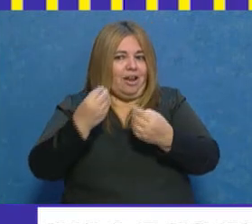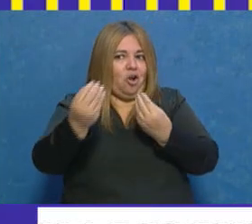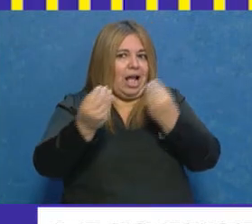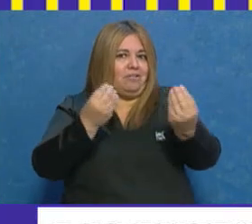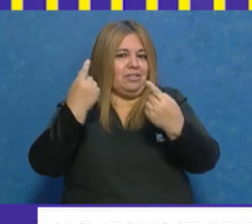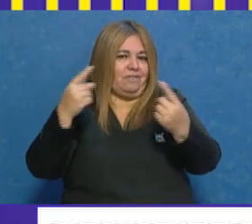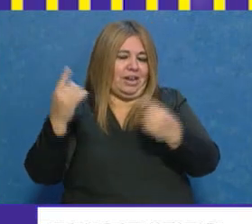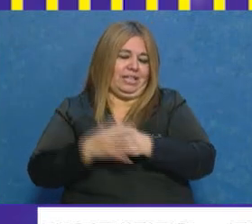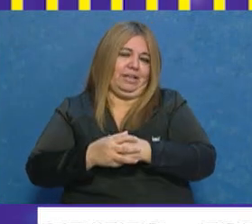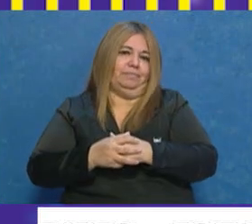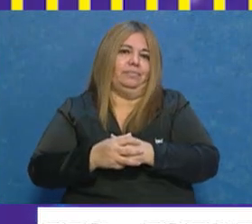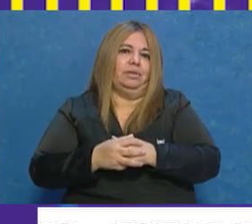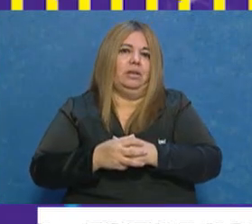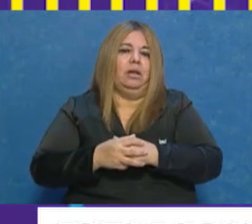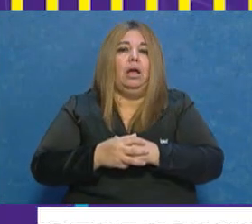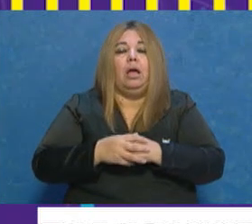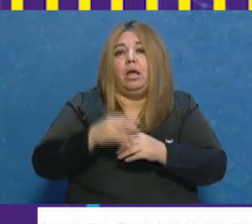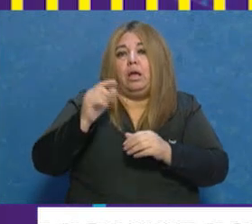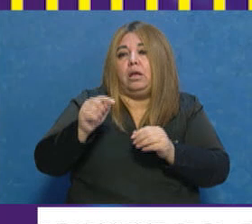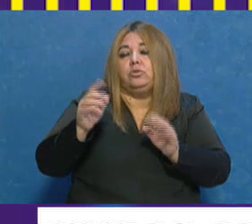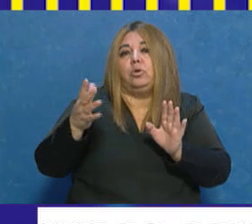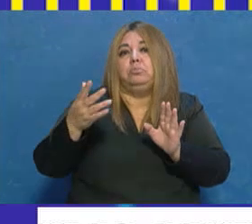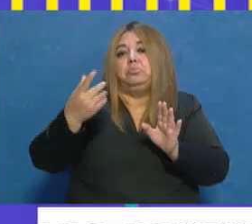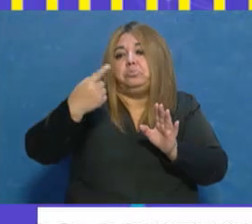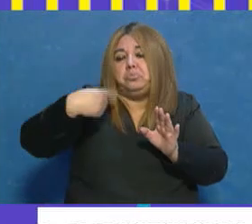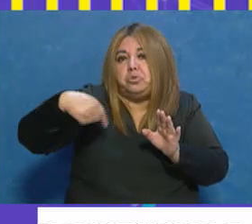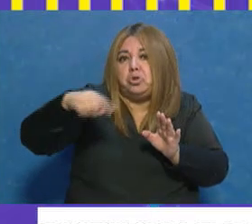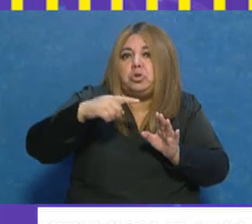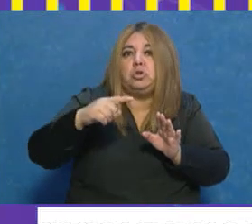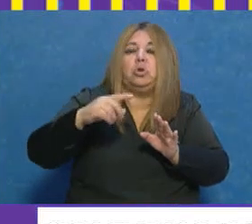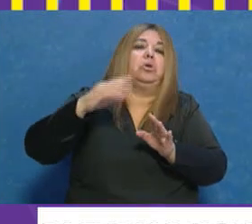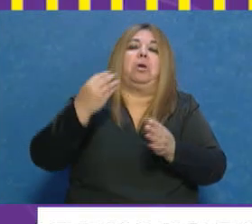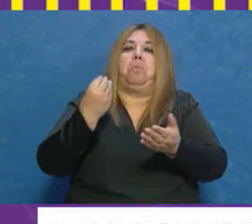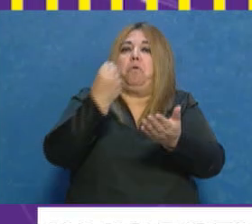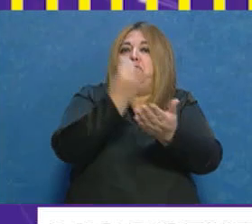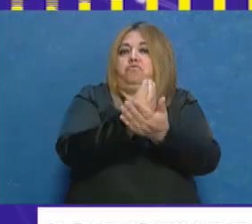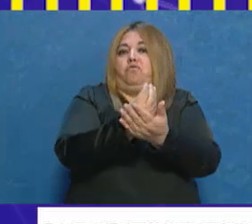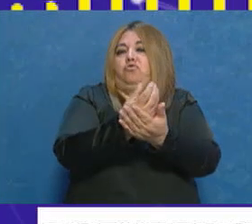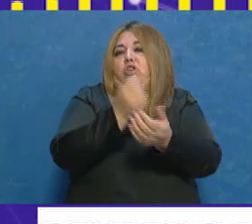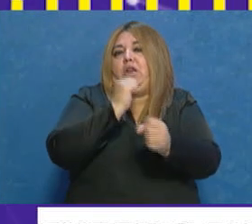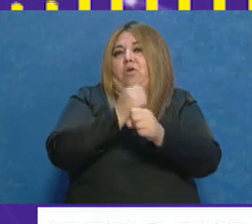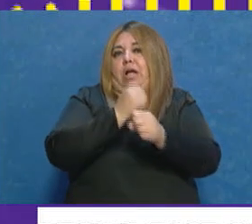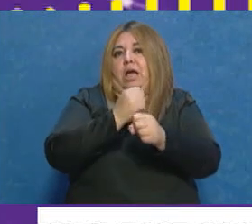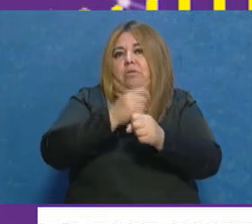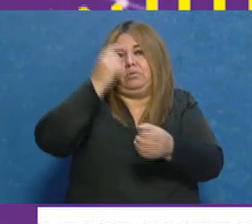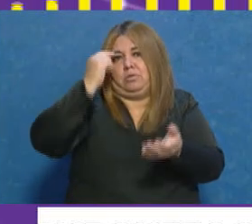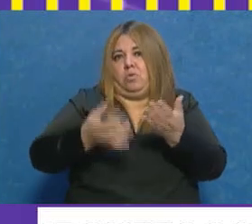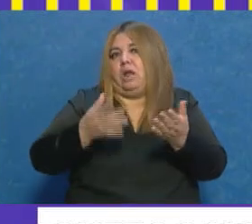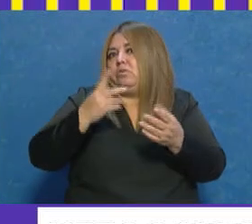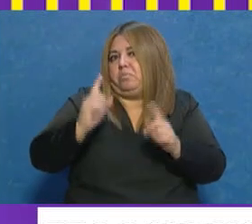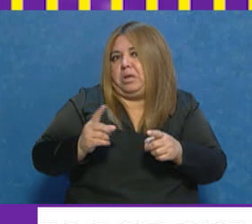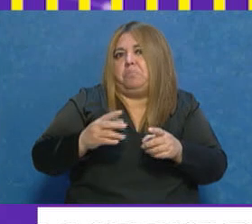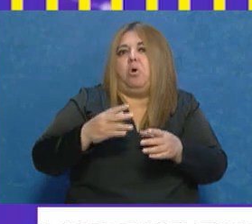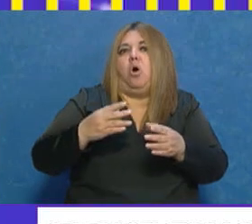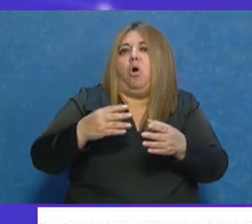manera distinta. Esto no quita a que nosotros reconozcamos que los funcionarios equiparados tienen labores importantísimas en tribunales, o por lo menos la